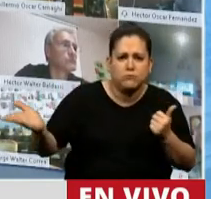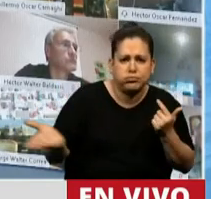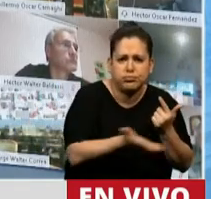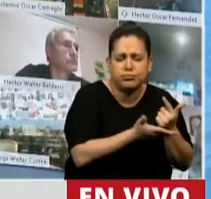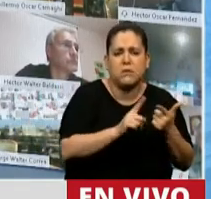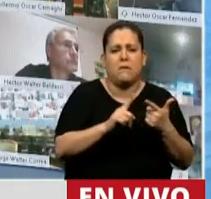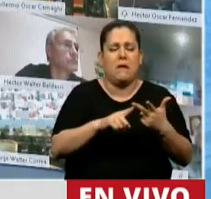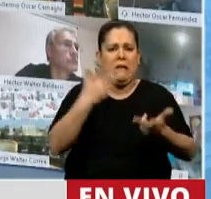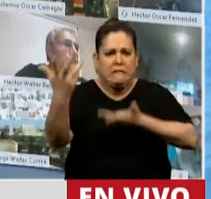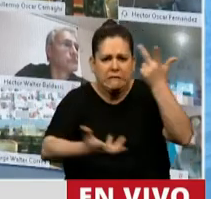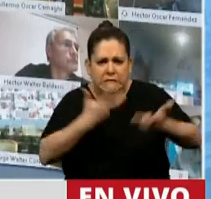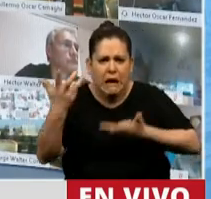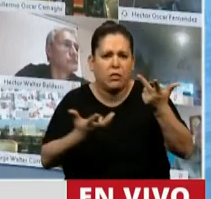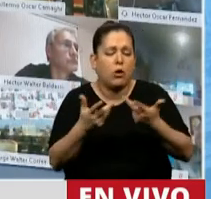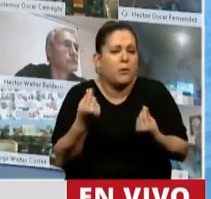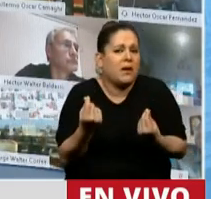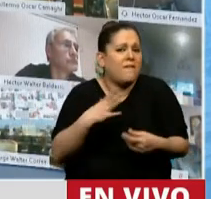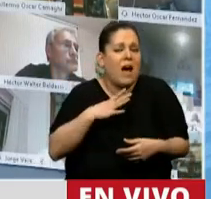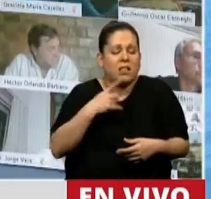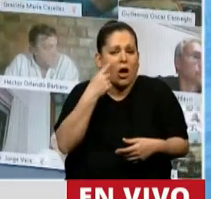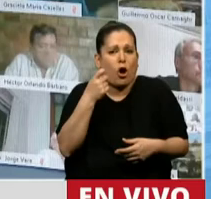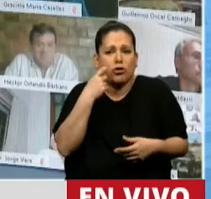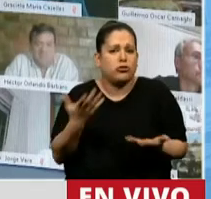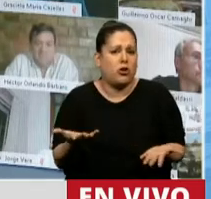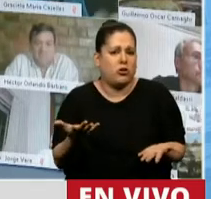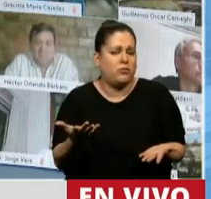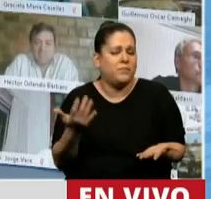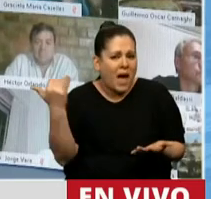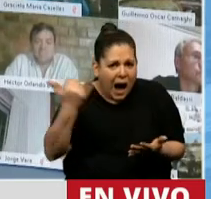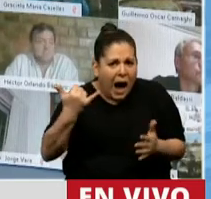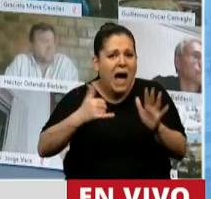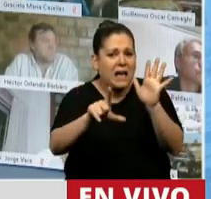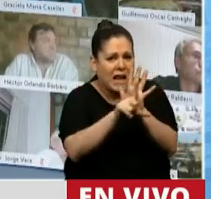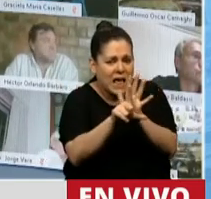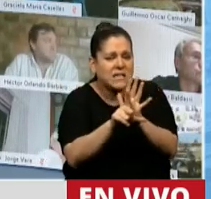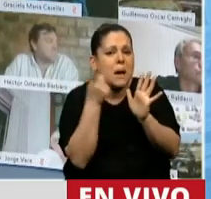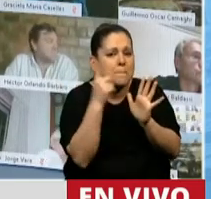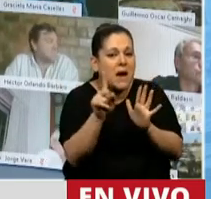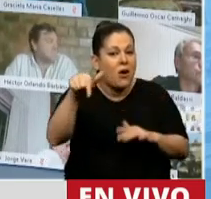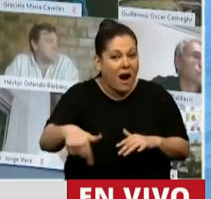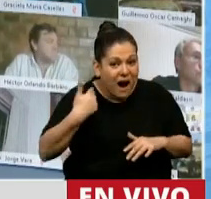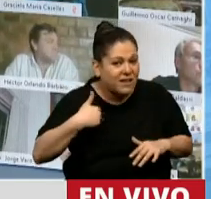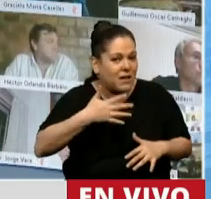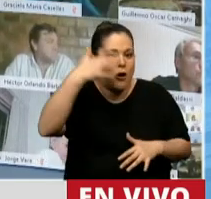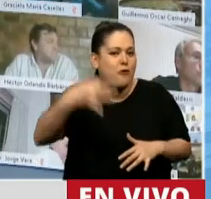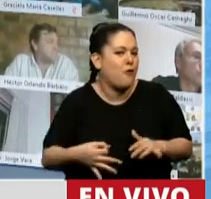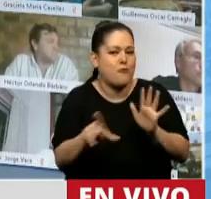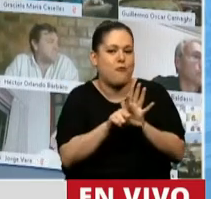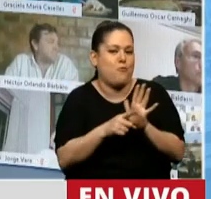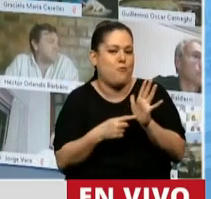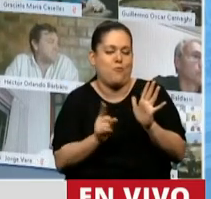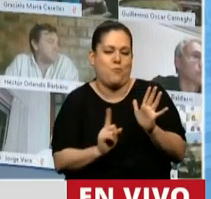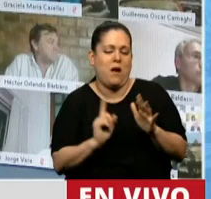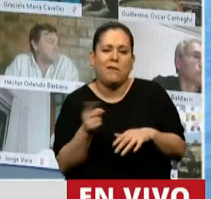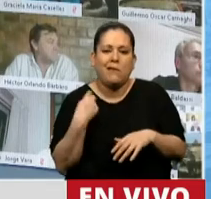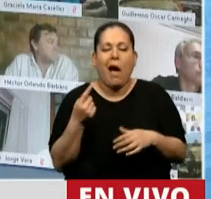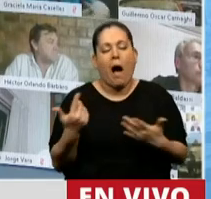regulación. Porque como se dijo acá también anteriormente, tenemos leyes. El problema es que en la Argentina no se cumplen y nos estamos acostumbrando a un